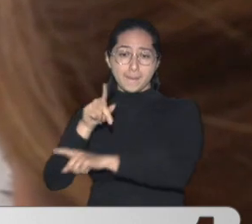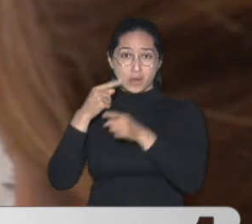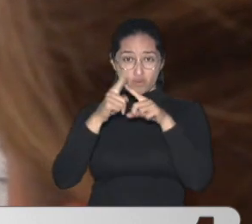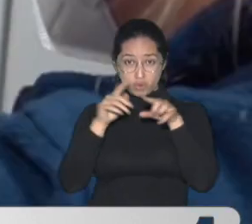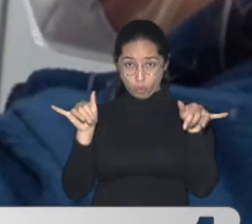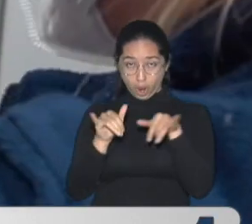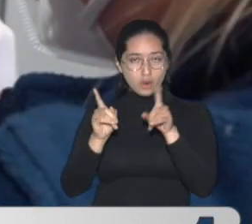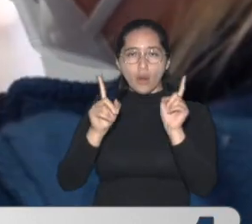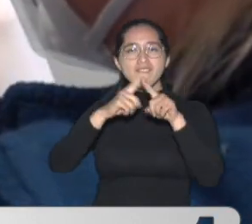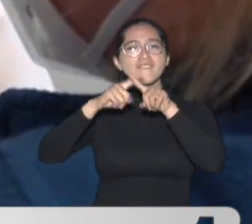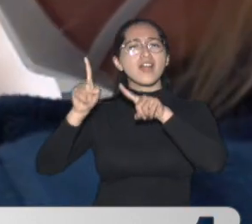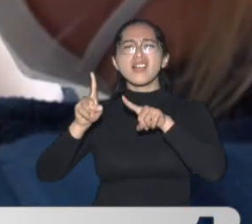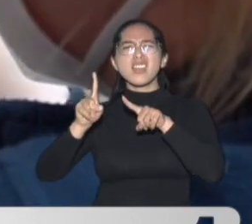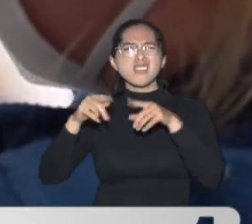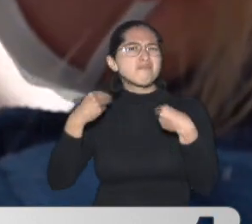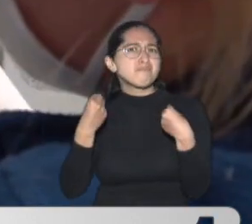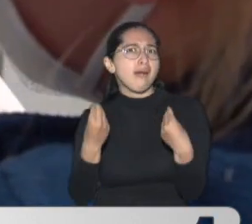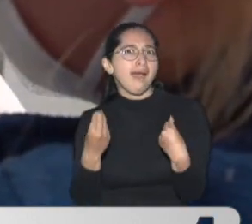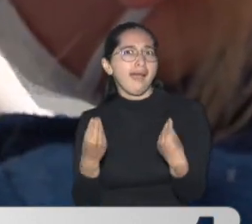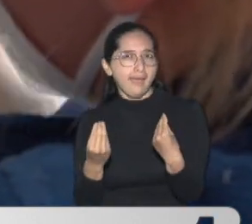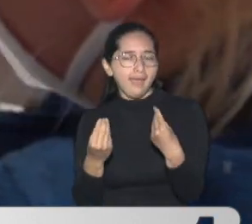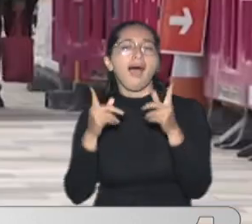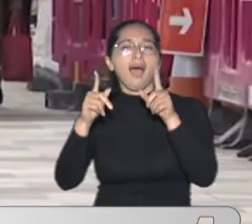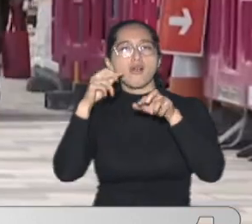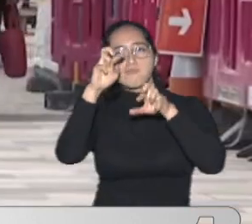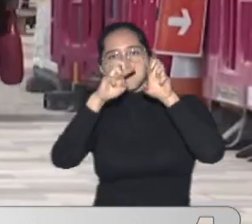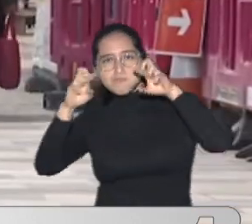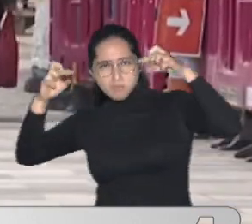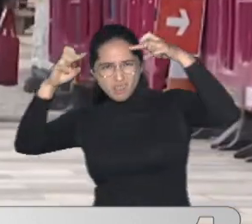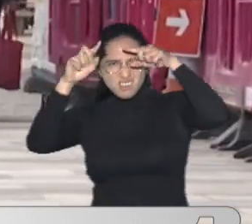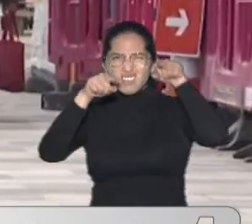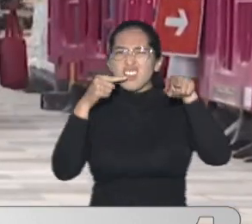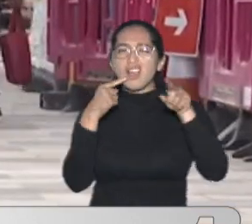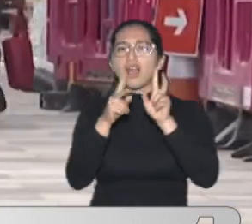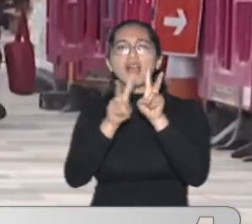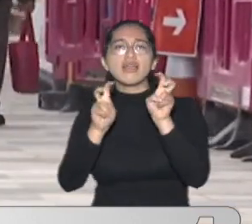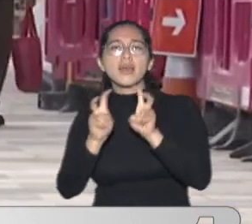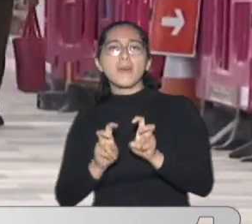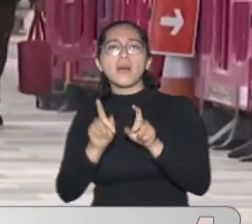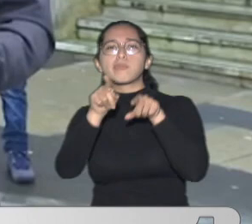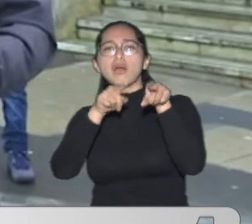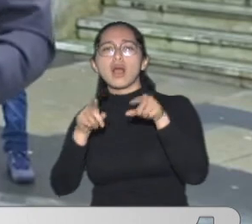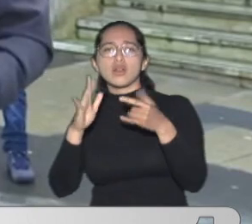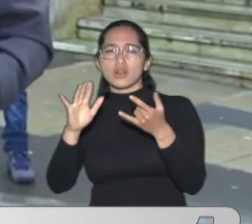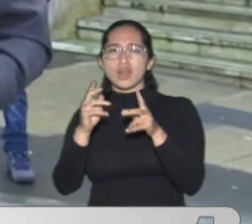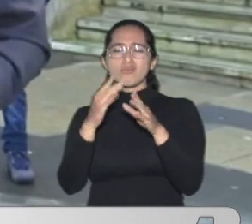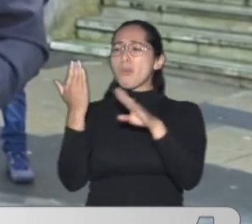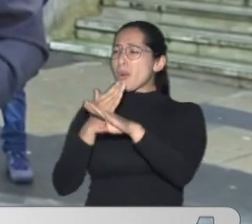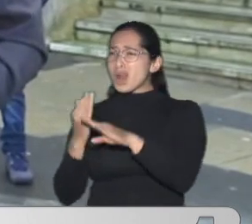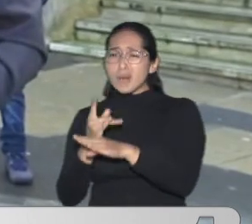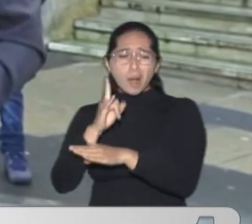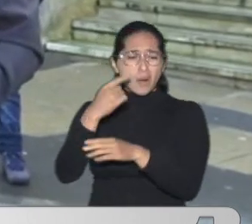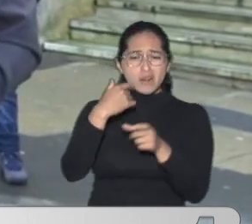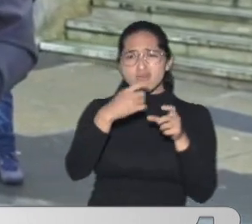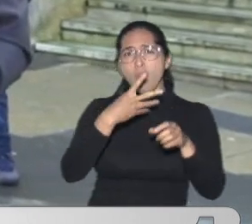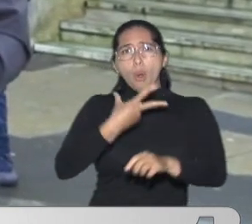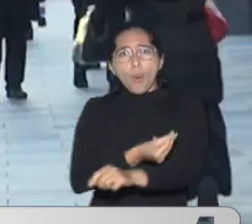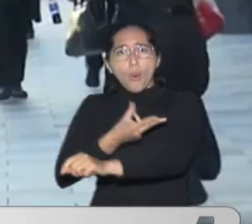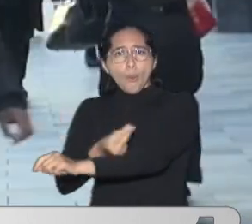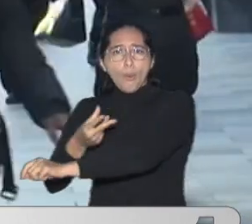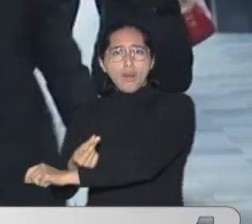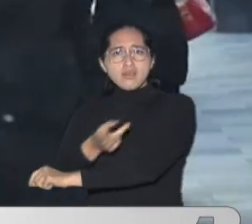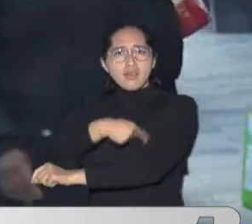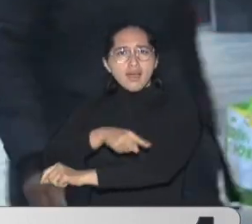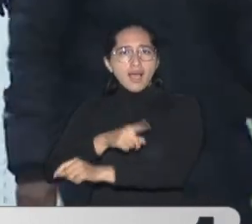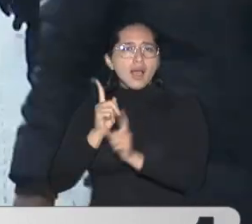El objetivo De este análisis Según expertos Es ayudar a lidiar Con eventuales problemas En el suministro De las vacunas A pesar de que Las